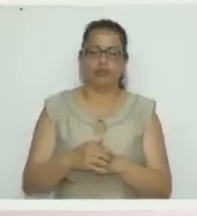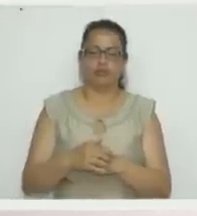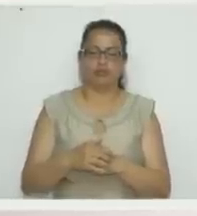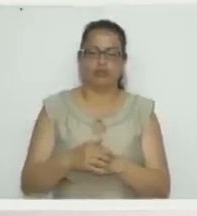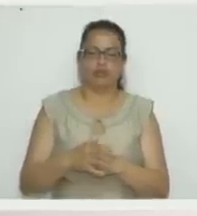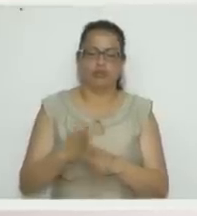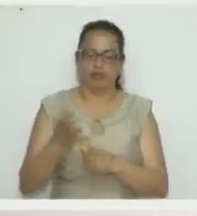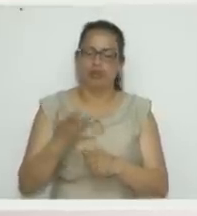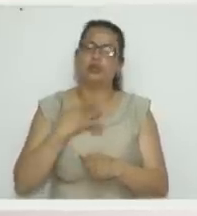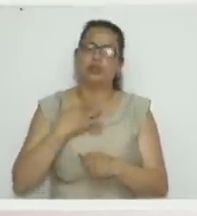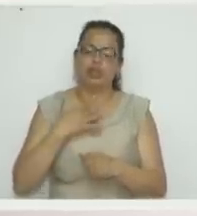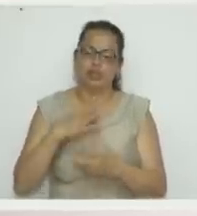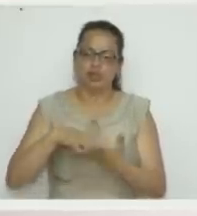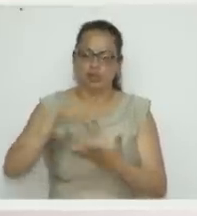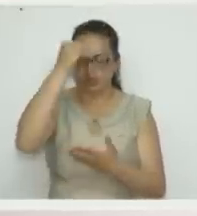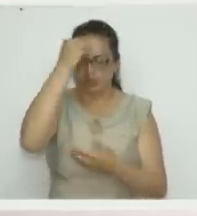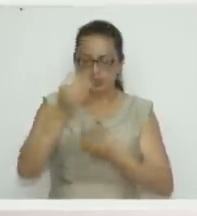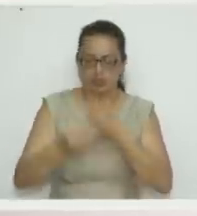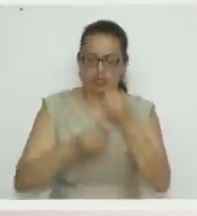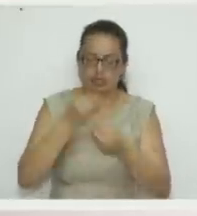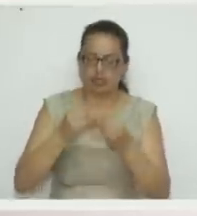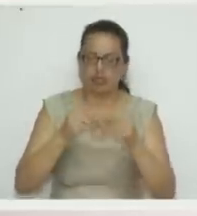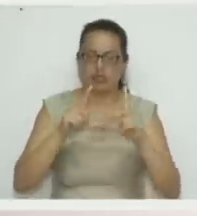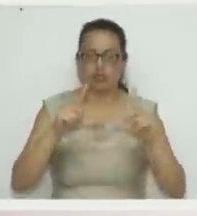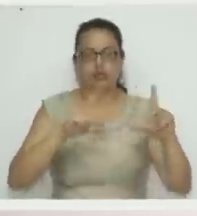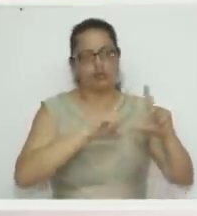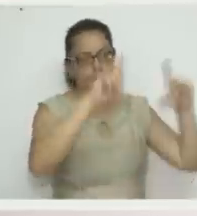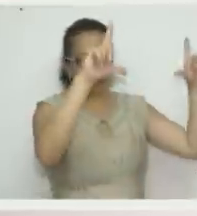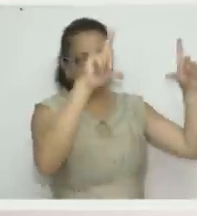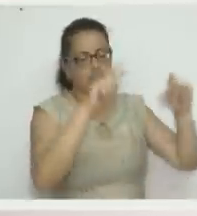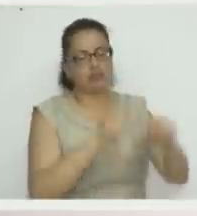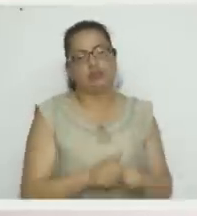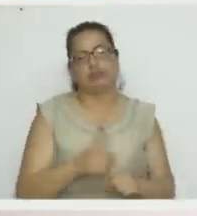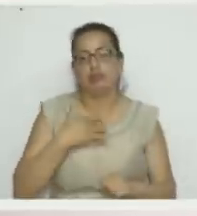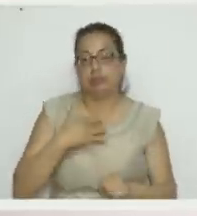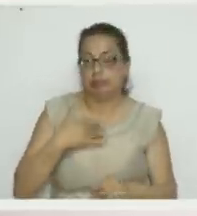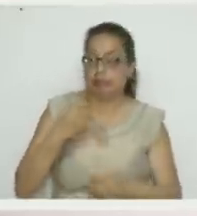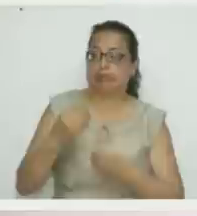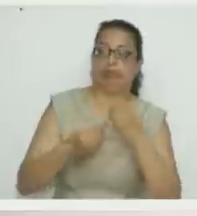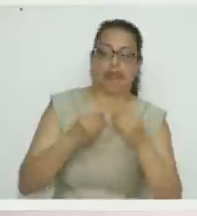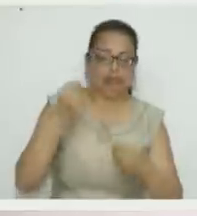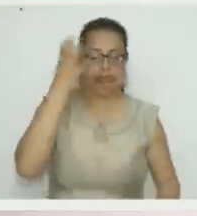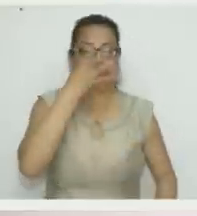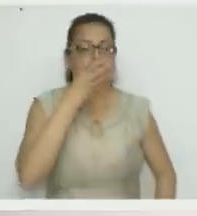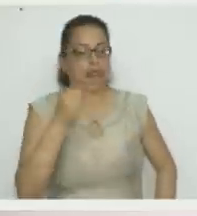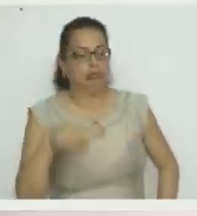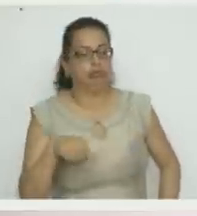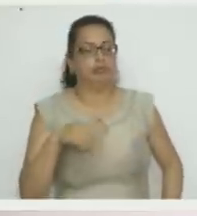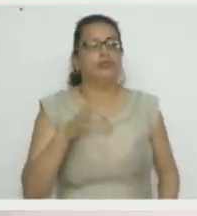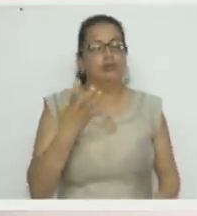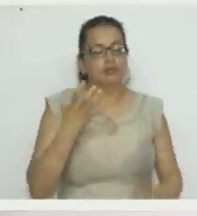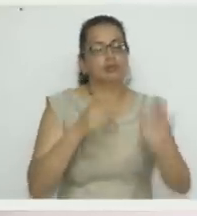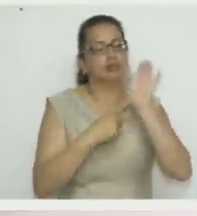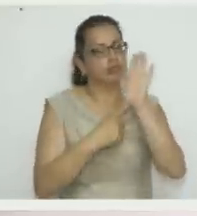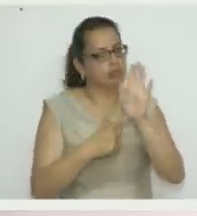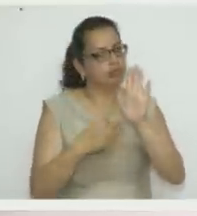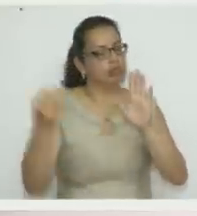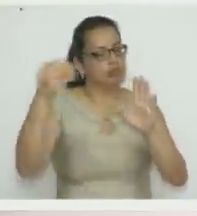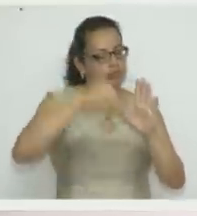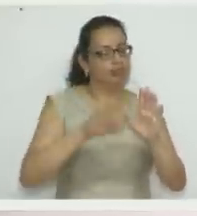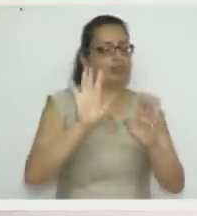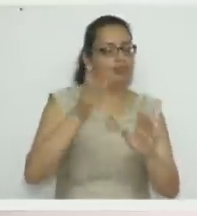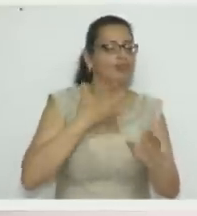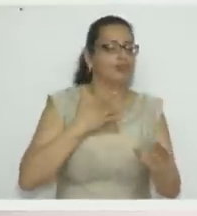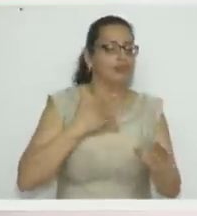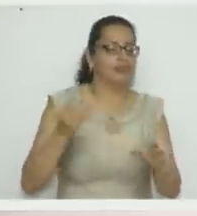Los cuadros. Nadie. Están bien bonitos. Ahorita le vamos a mostrar otras cosas navideñas que la Profe nos trajo para que se animen y vayan a tomar las clases,